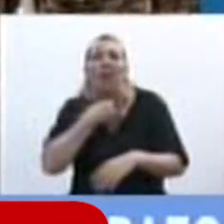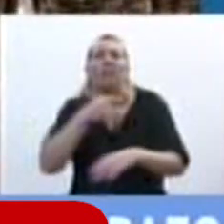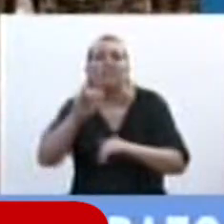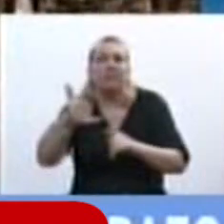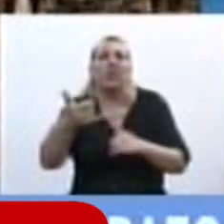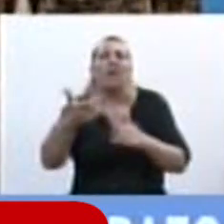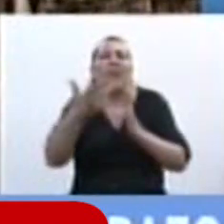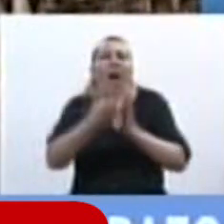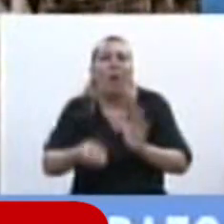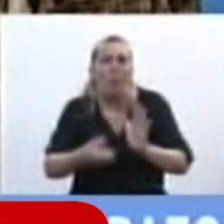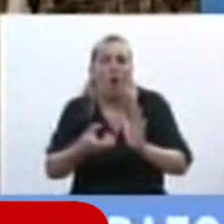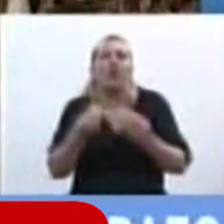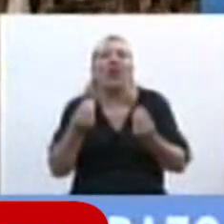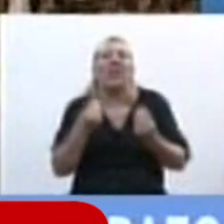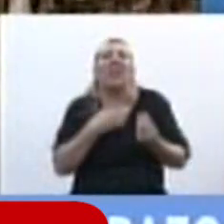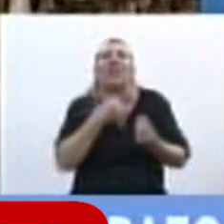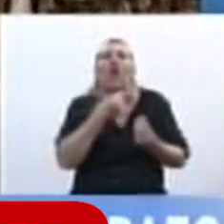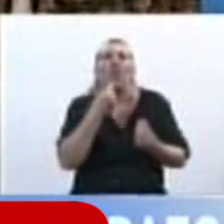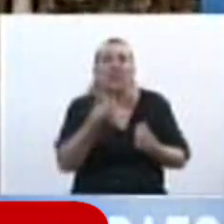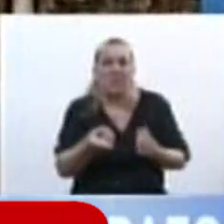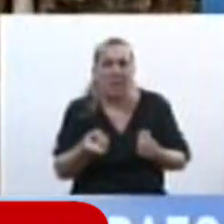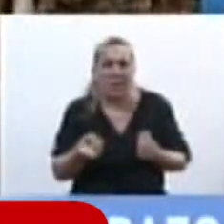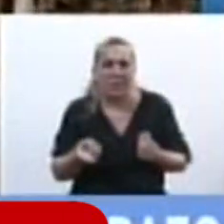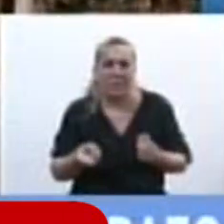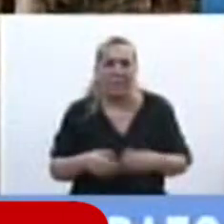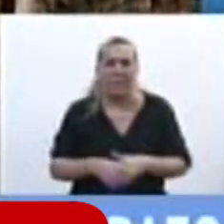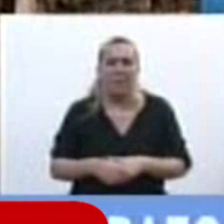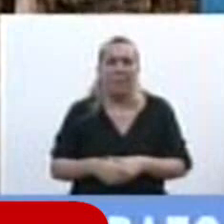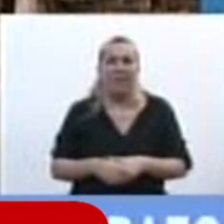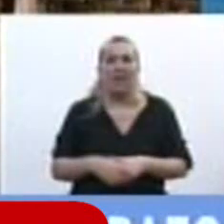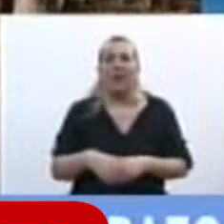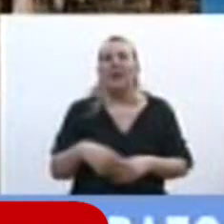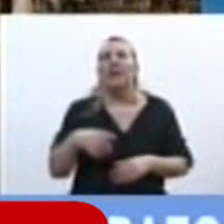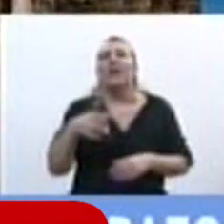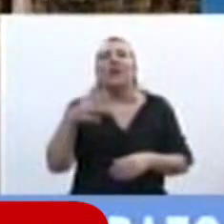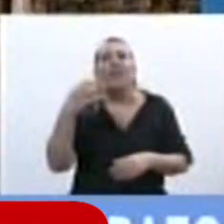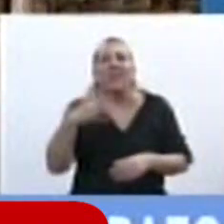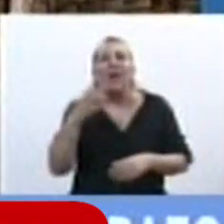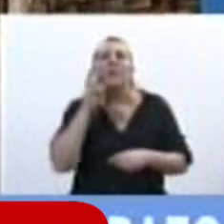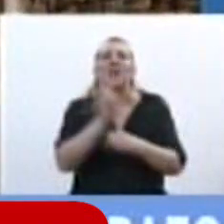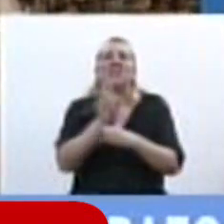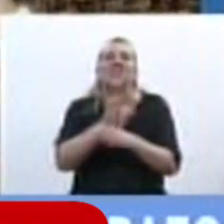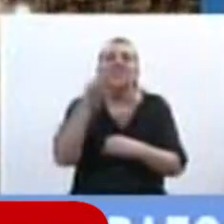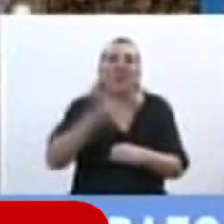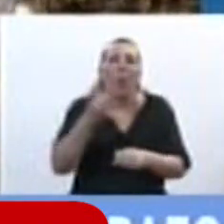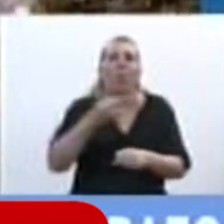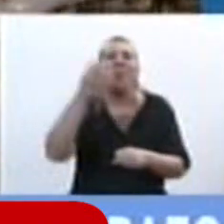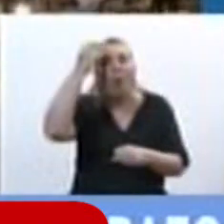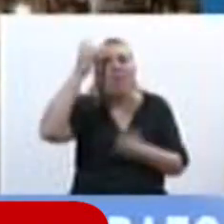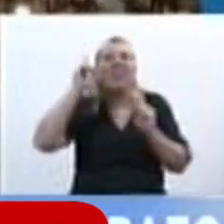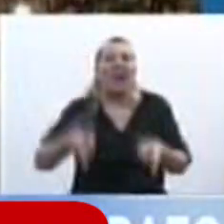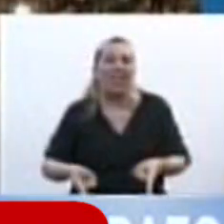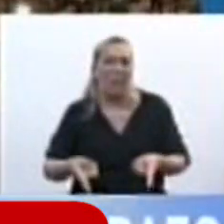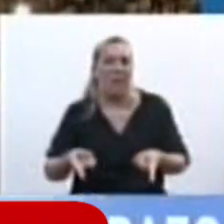qué quiero decir con esto que tiene que haber seguridad jurídica también para quienes llevan